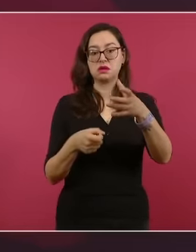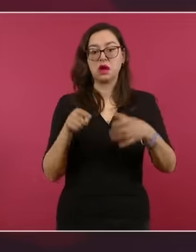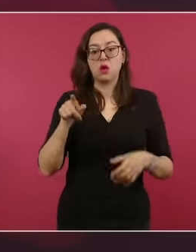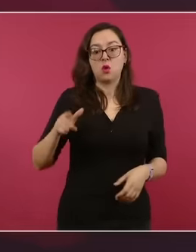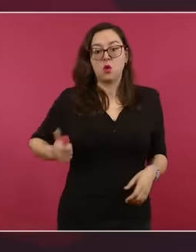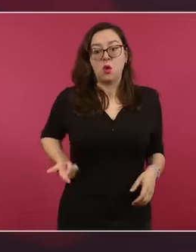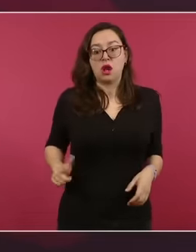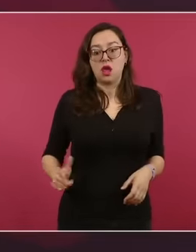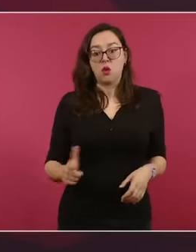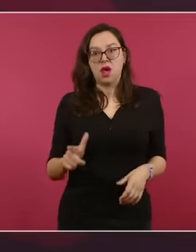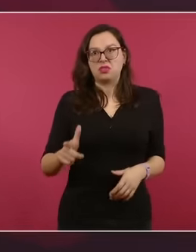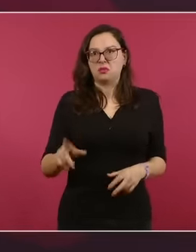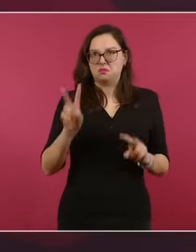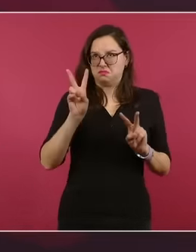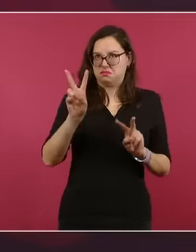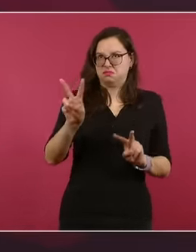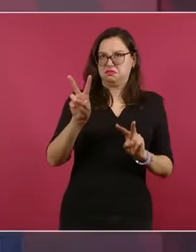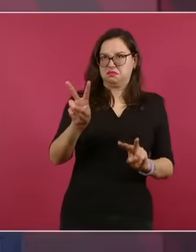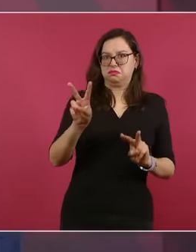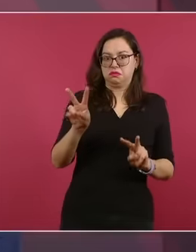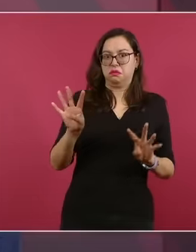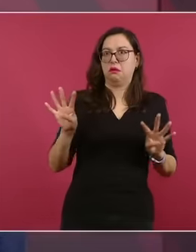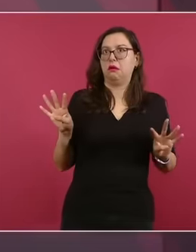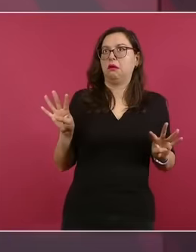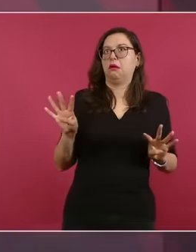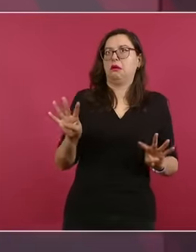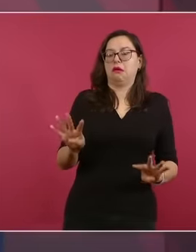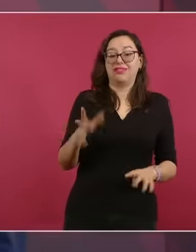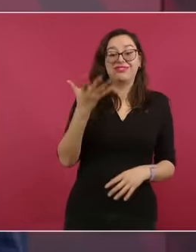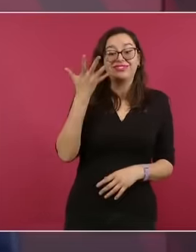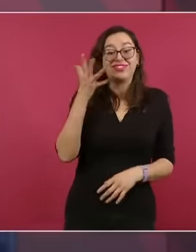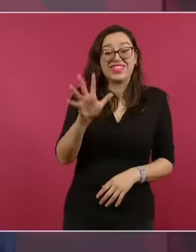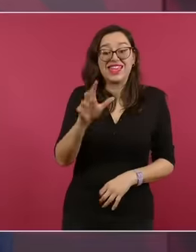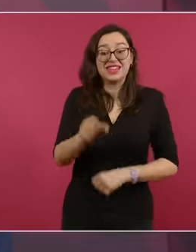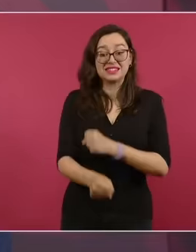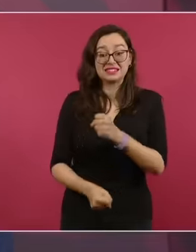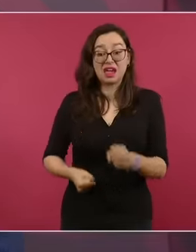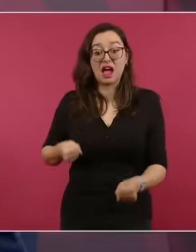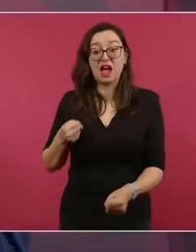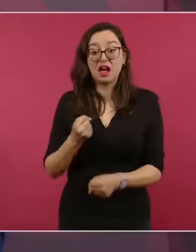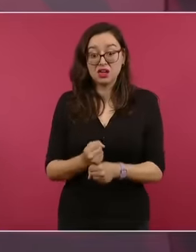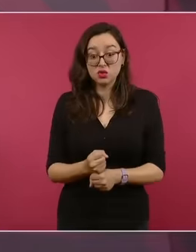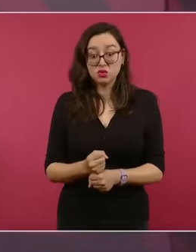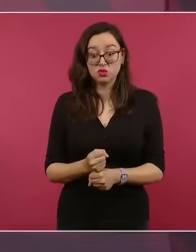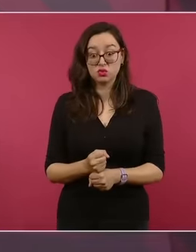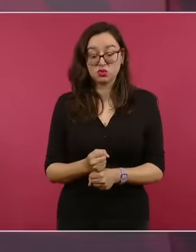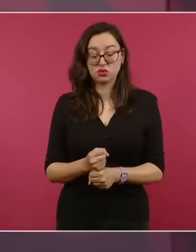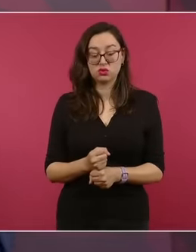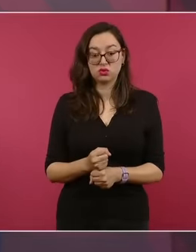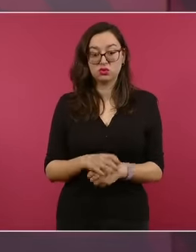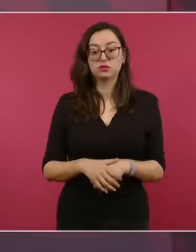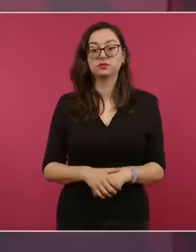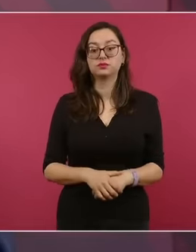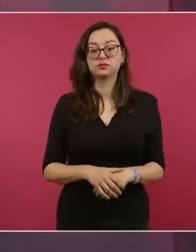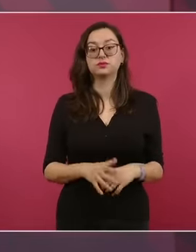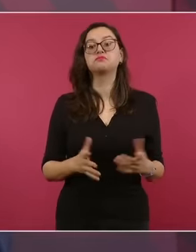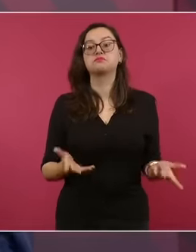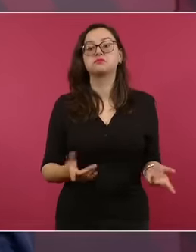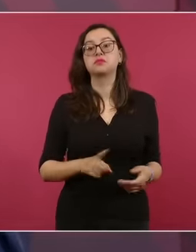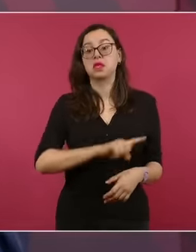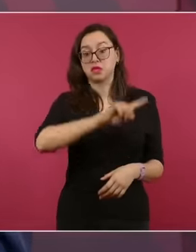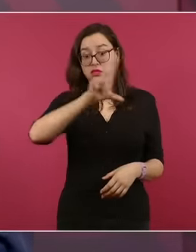Guanajuato. Y cuando la invasión